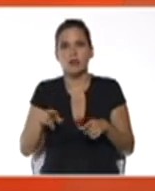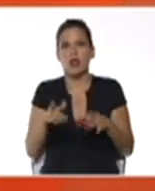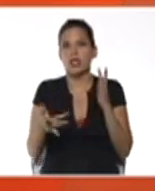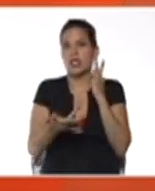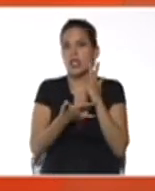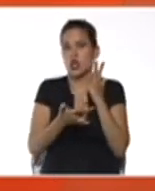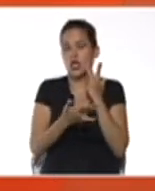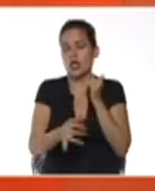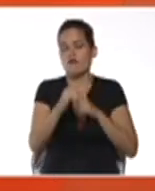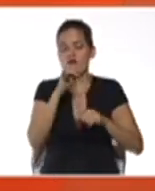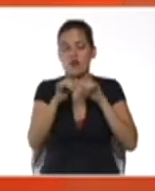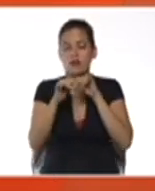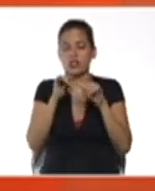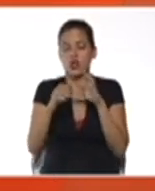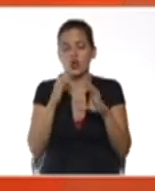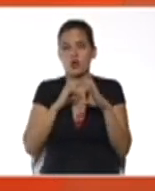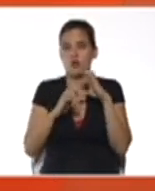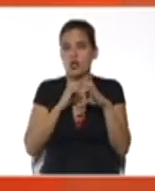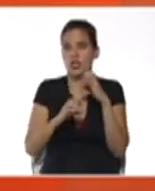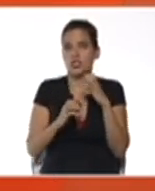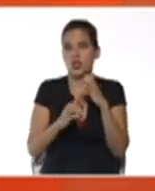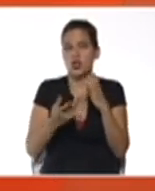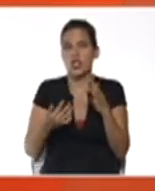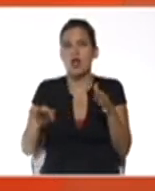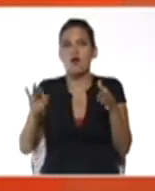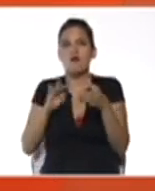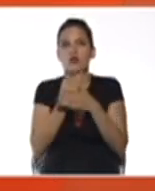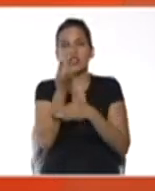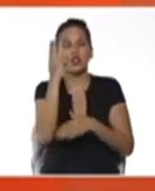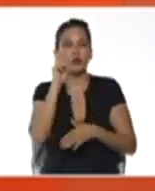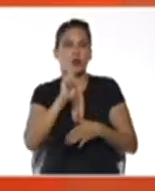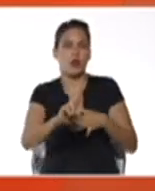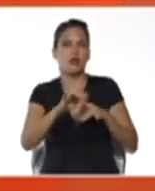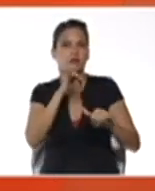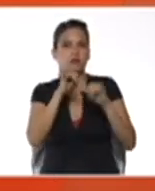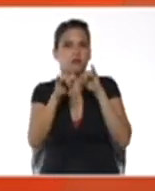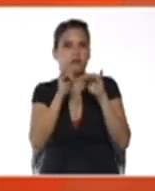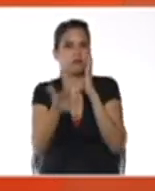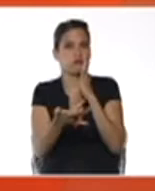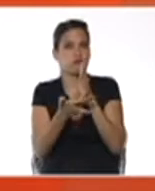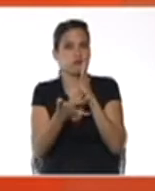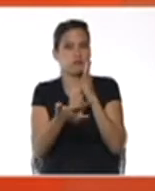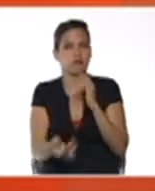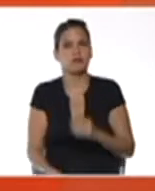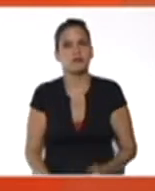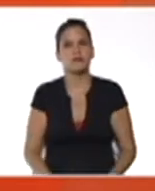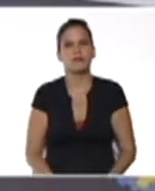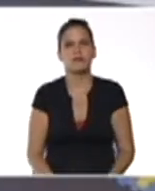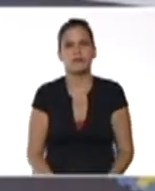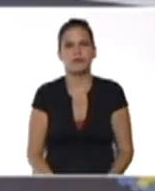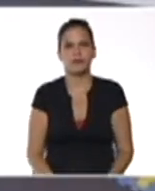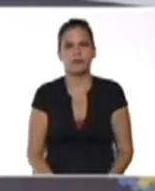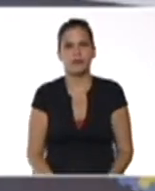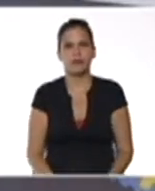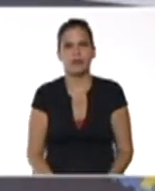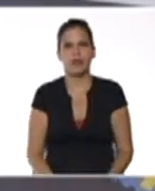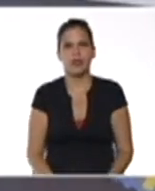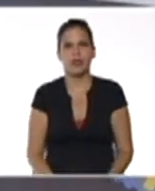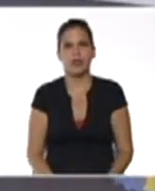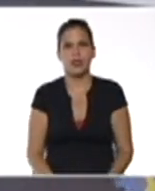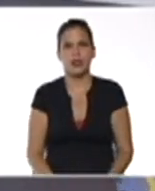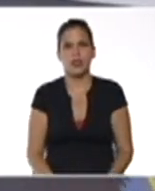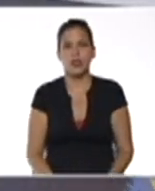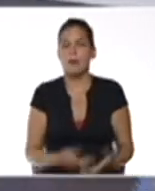tecnologías de información y comunicación de nuestra Fundación Bolivariana de Informática y Telemática, Fundavig. Sí, José.